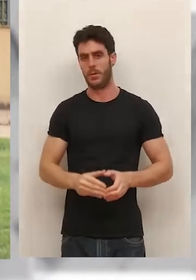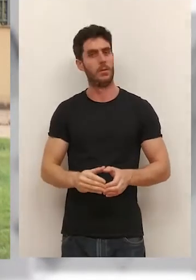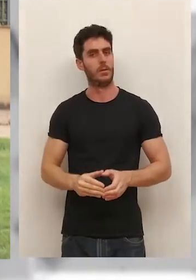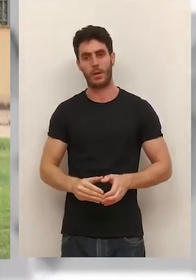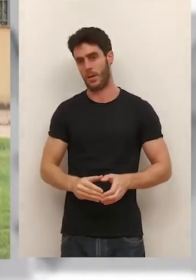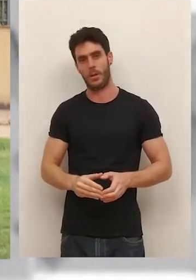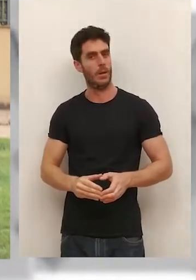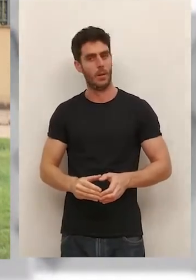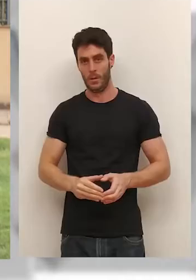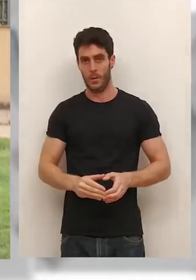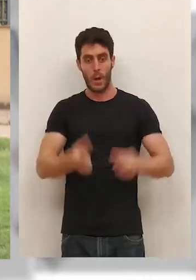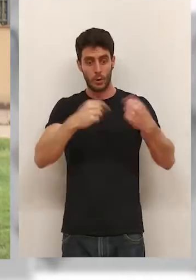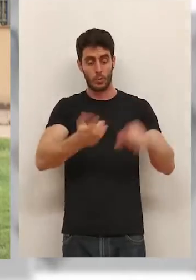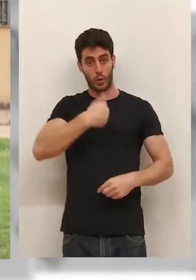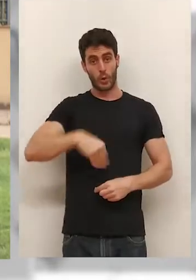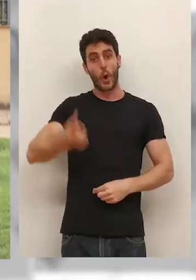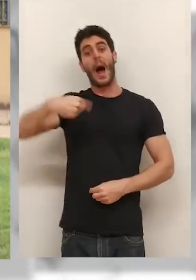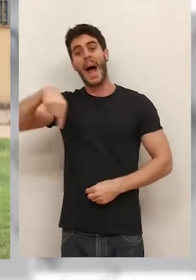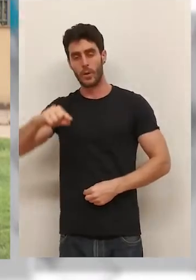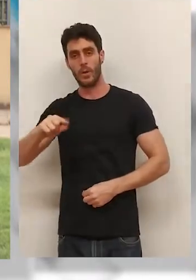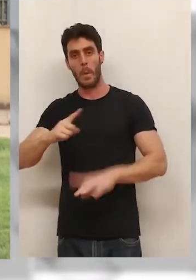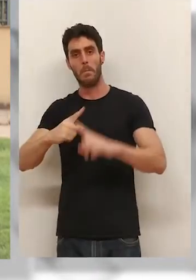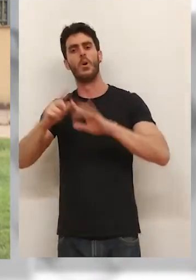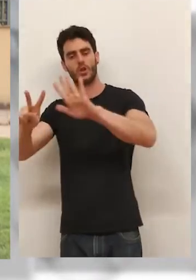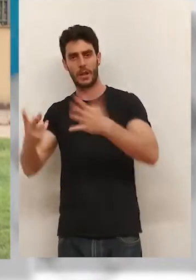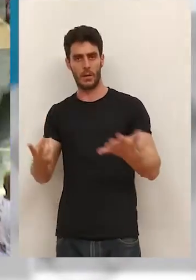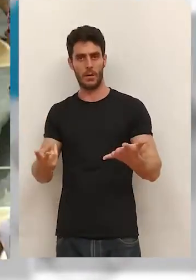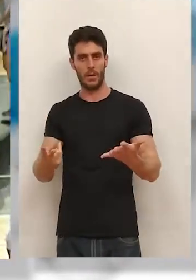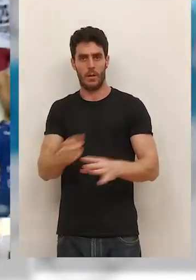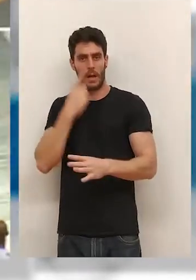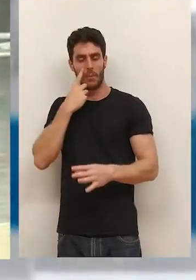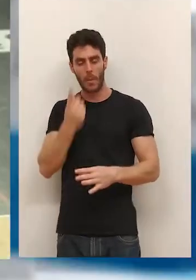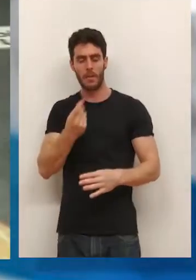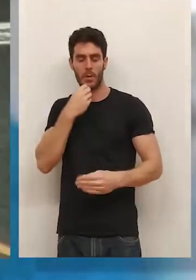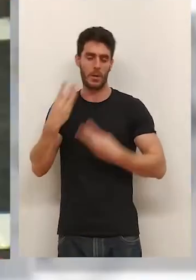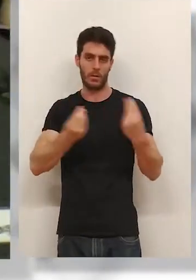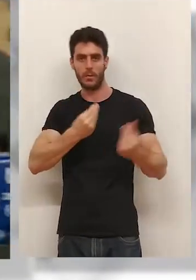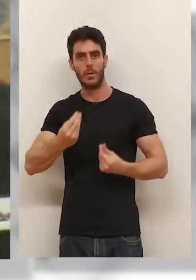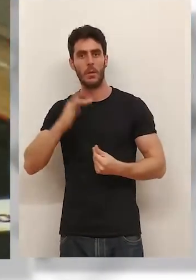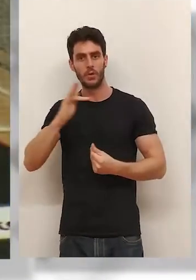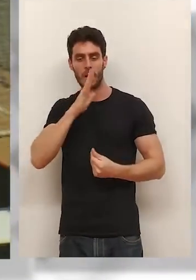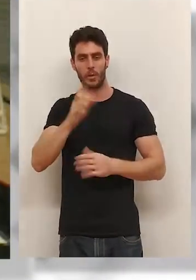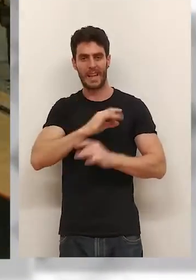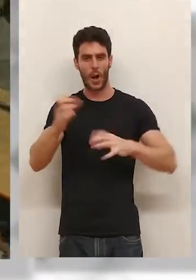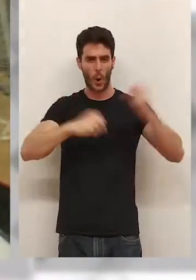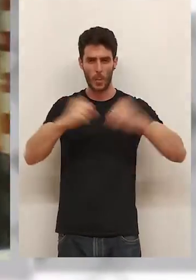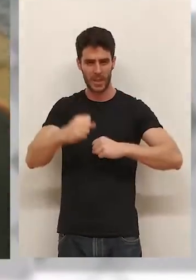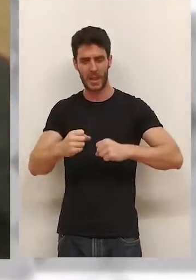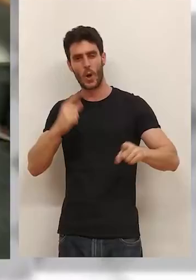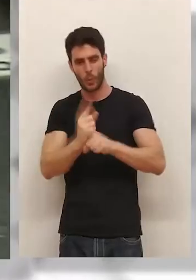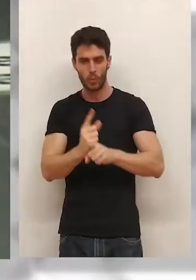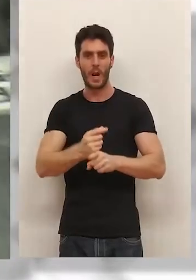presupuesto, que es muy difícil, pero la sensación es buena porque le compites, porque se le ponen las cosas muy